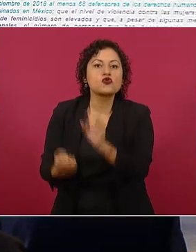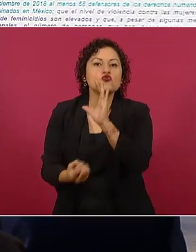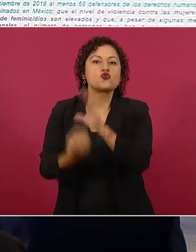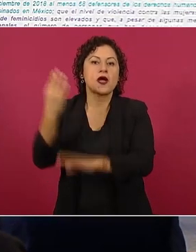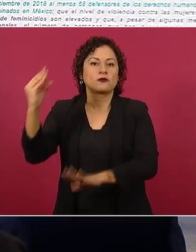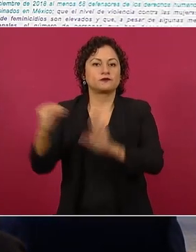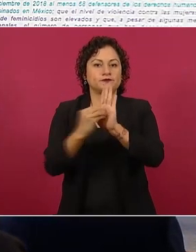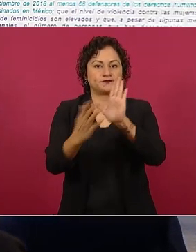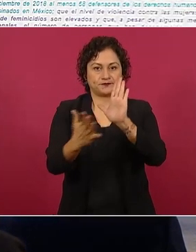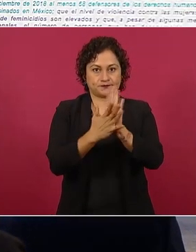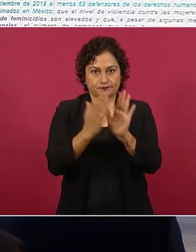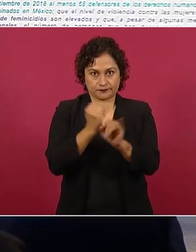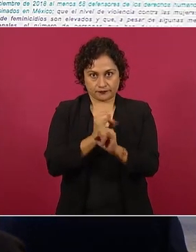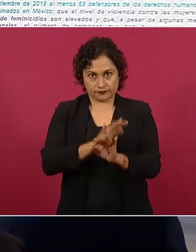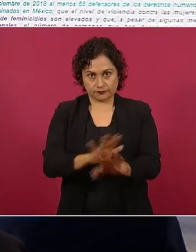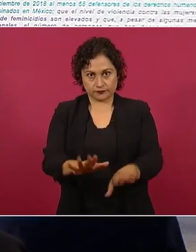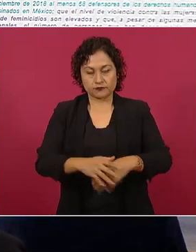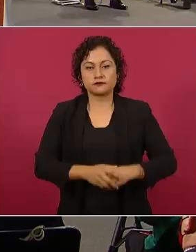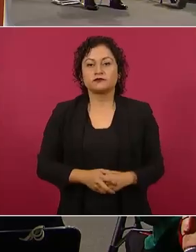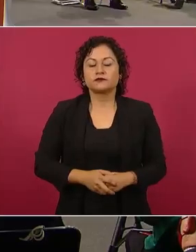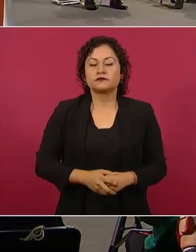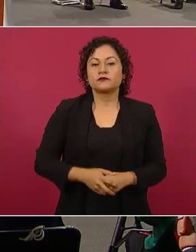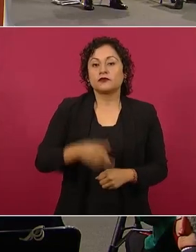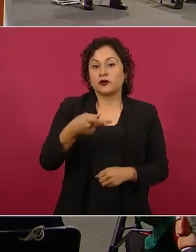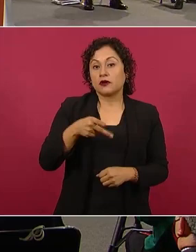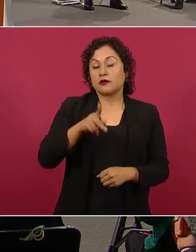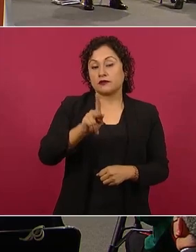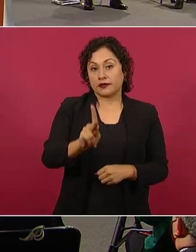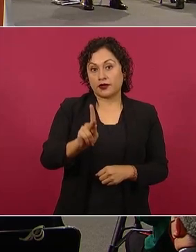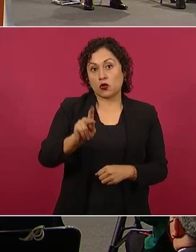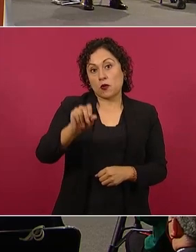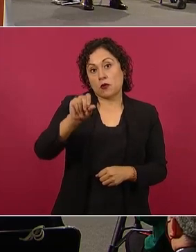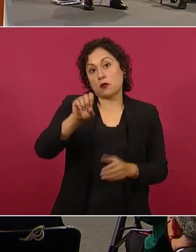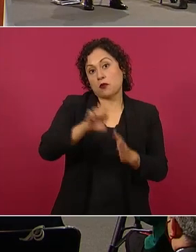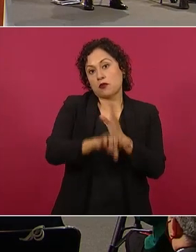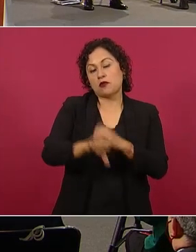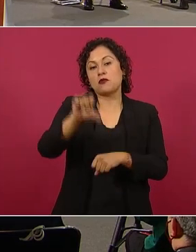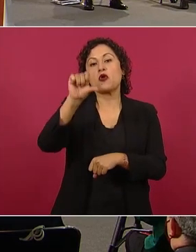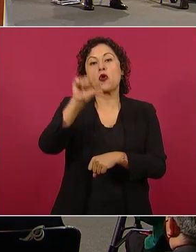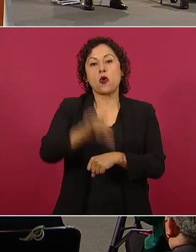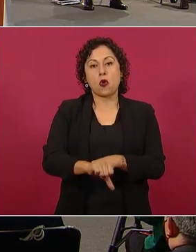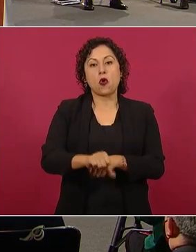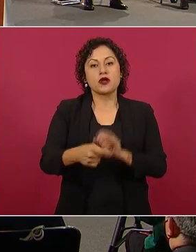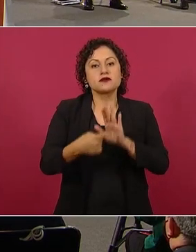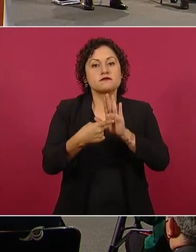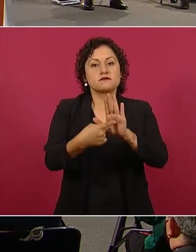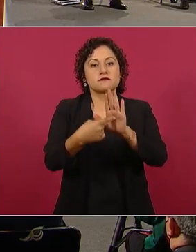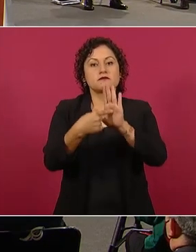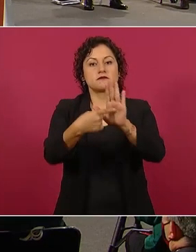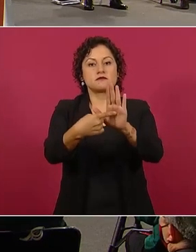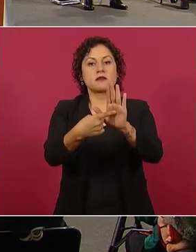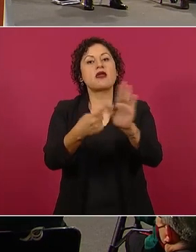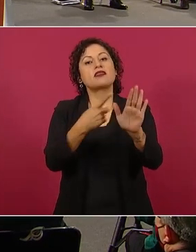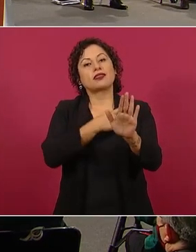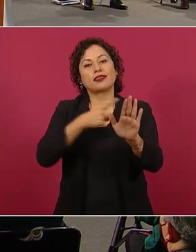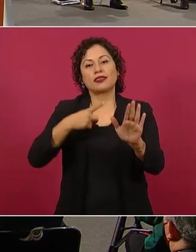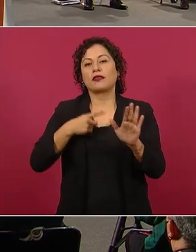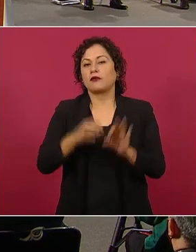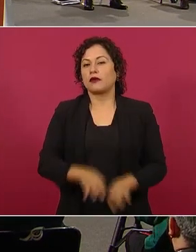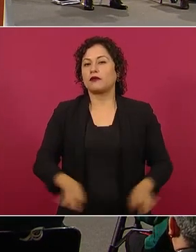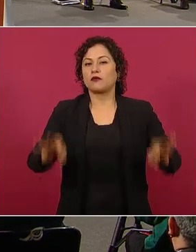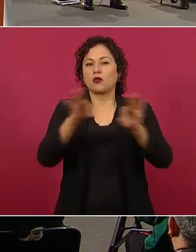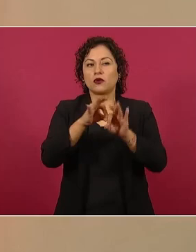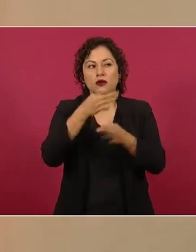soslayar dentro de este tema de cero impunidad que se tiene que actuar siempre con la verdad y no magnificar